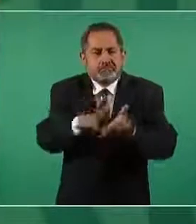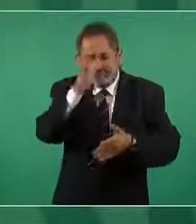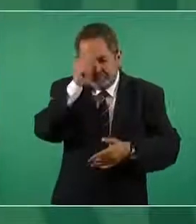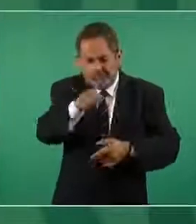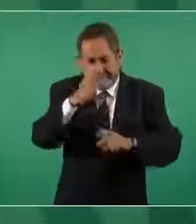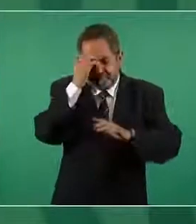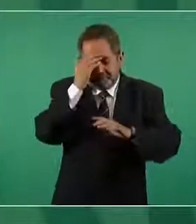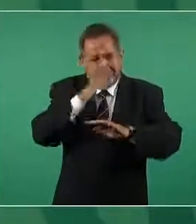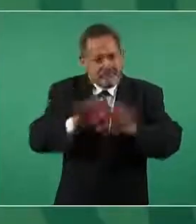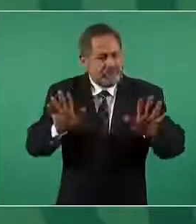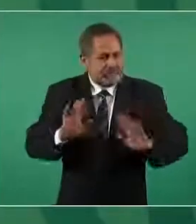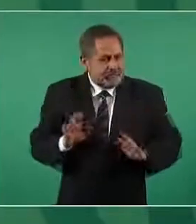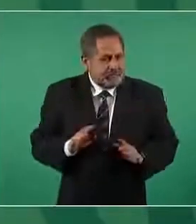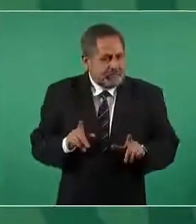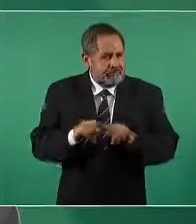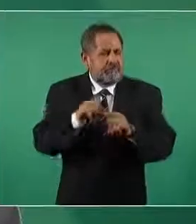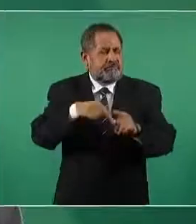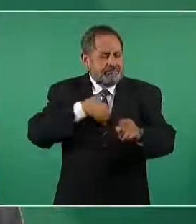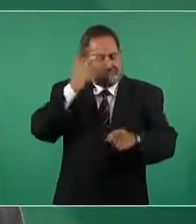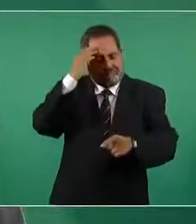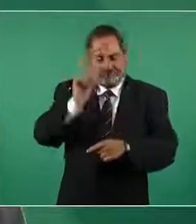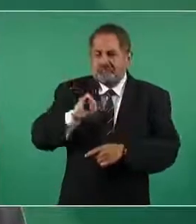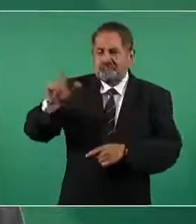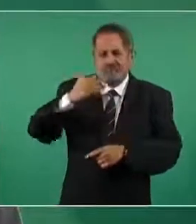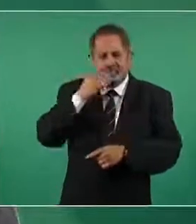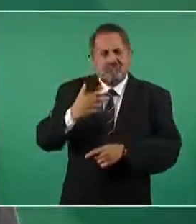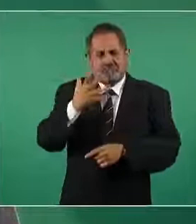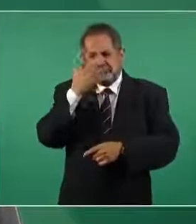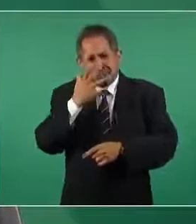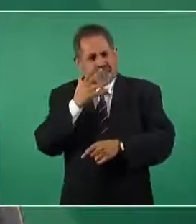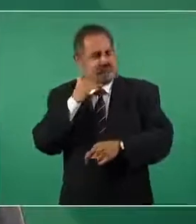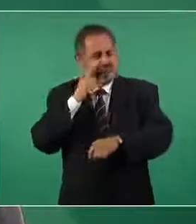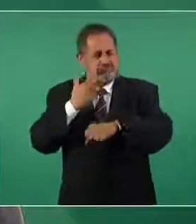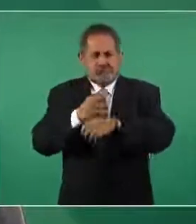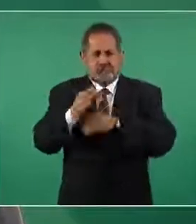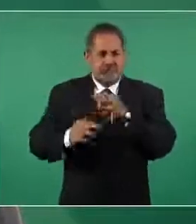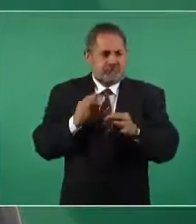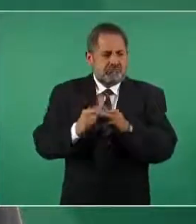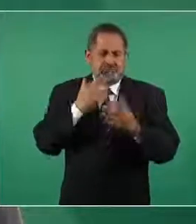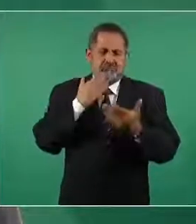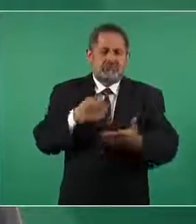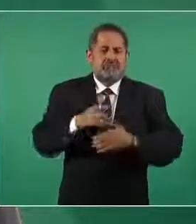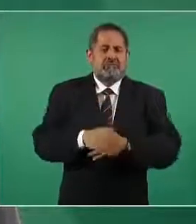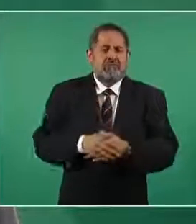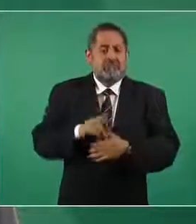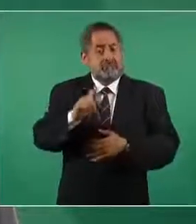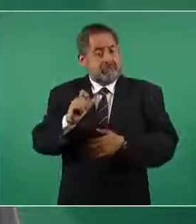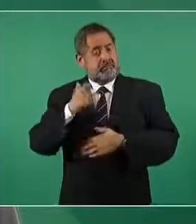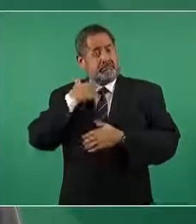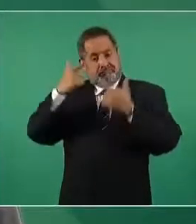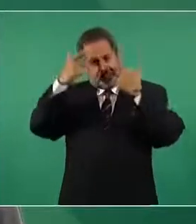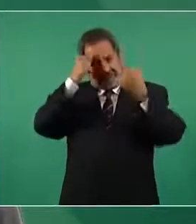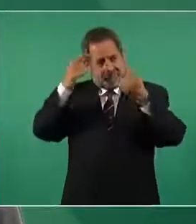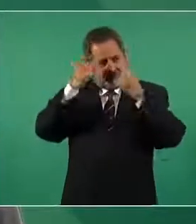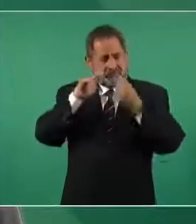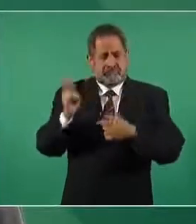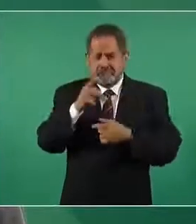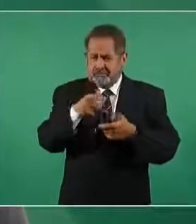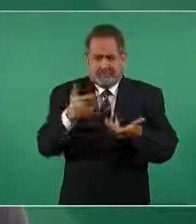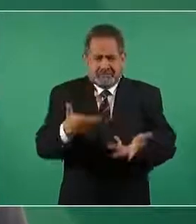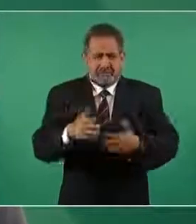lo considero un profesional un agente seria además egresado del politécnico